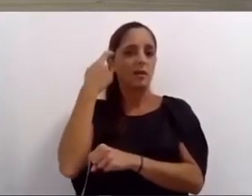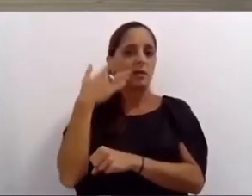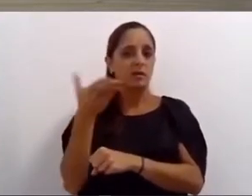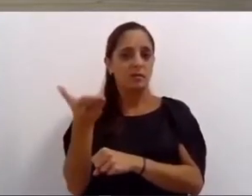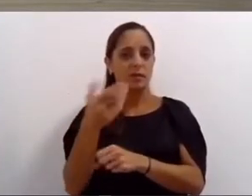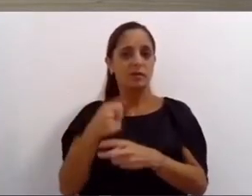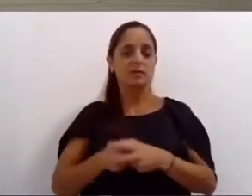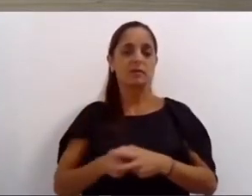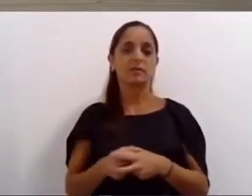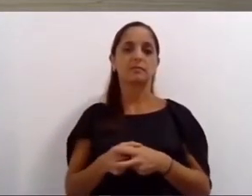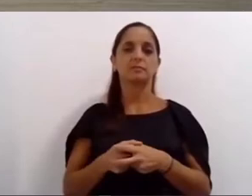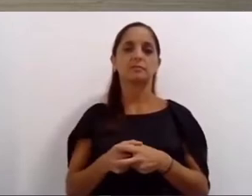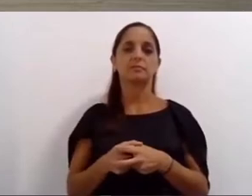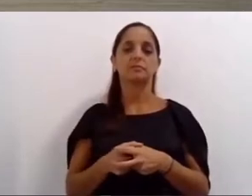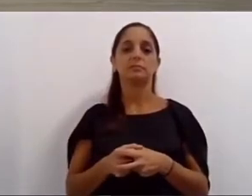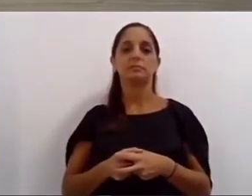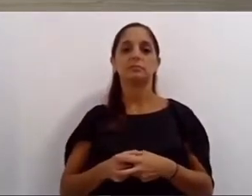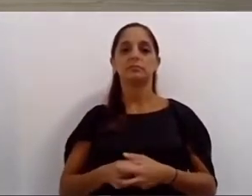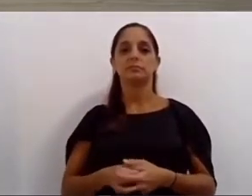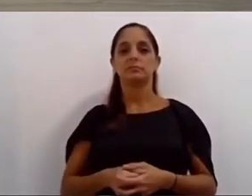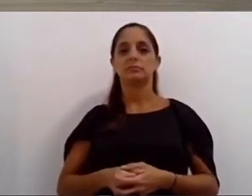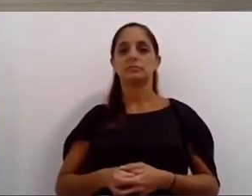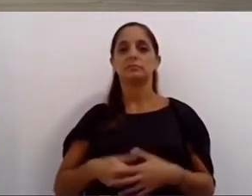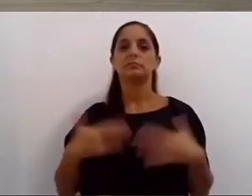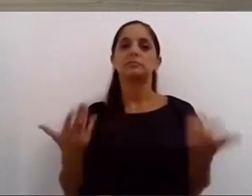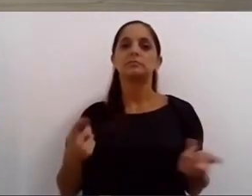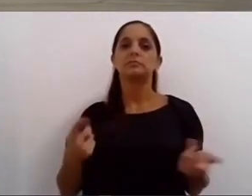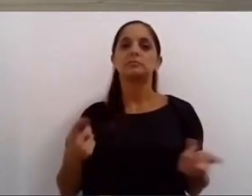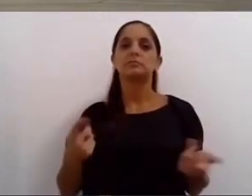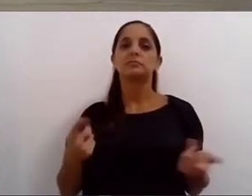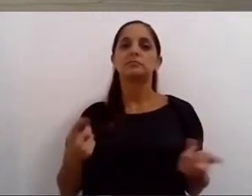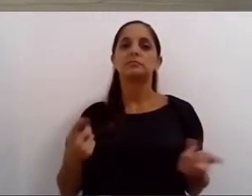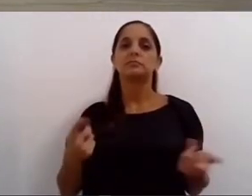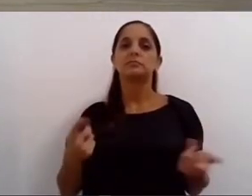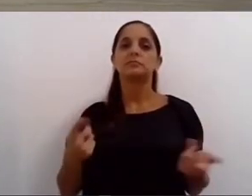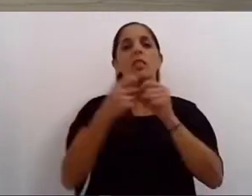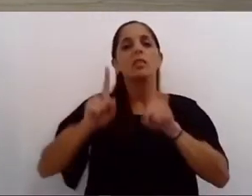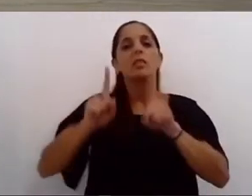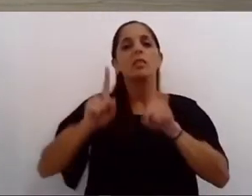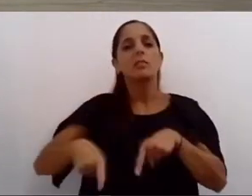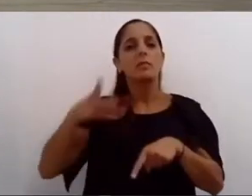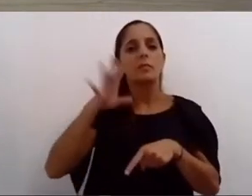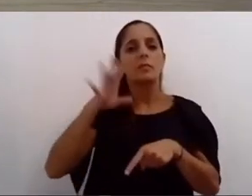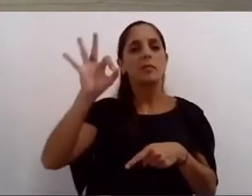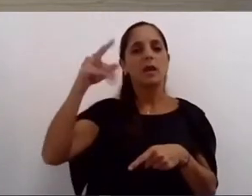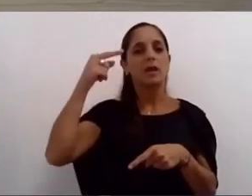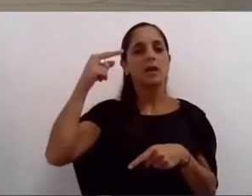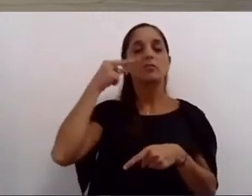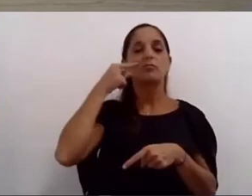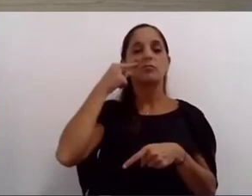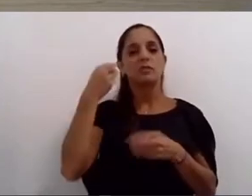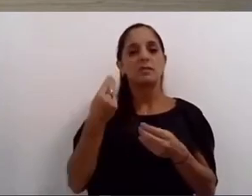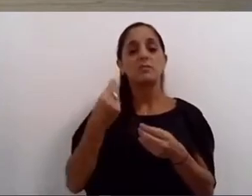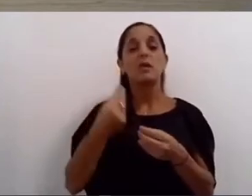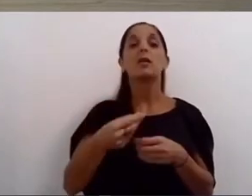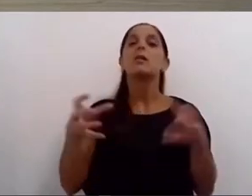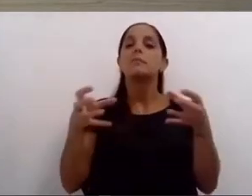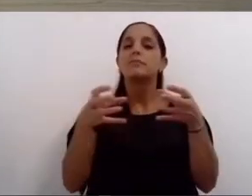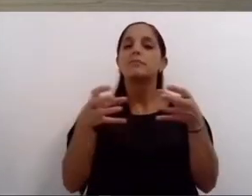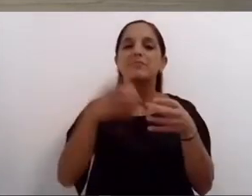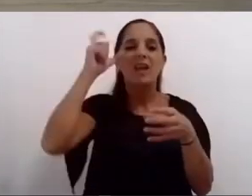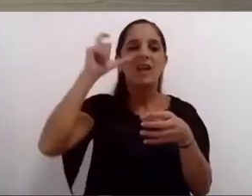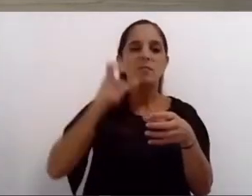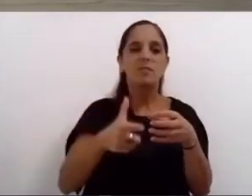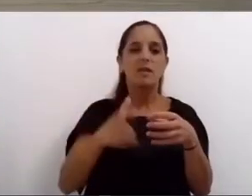% con recursos humanos del municipio acordamos junto al banco municipal el otorgamiento de líneas especiales de créditos para pymes en dos